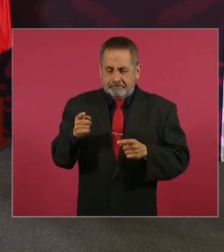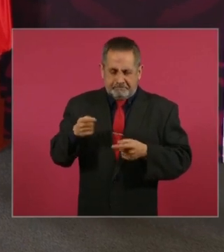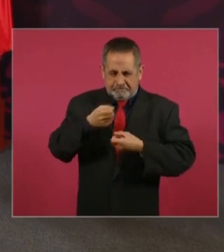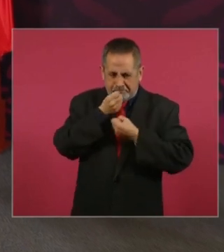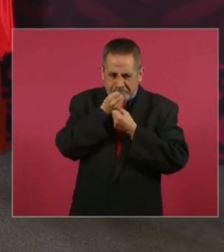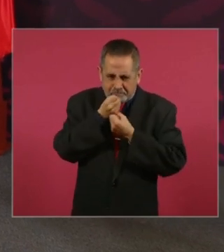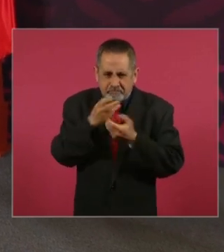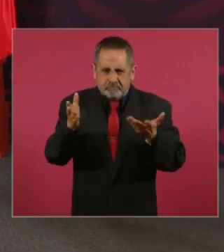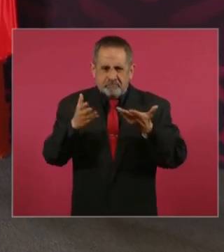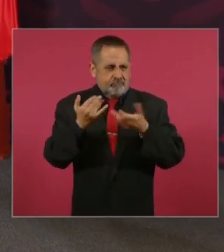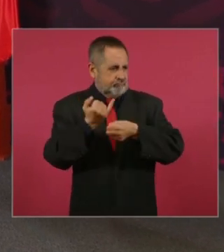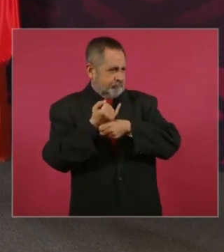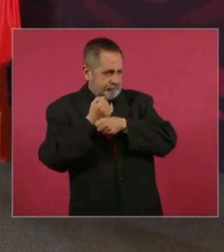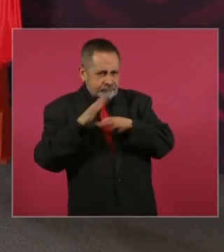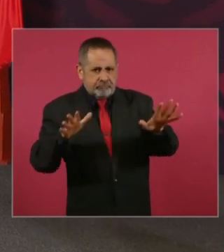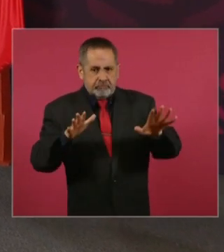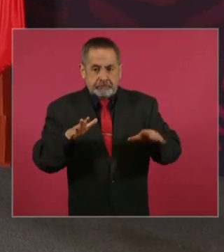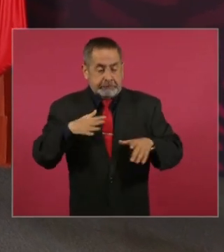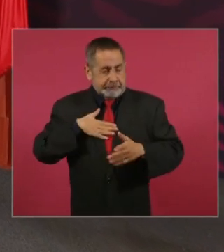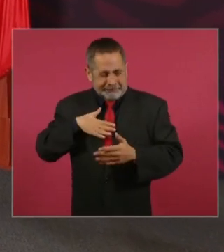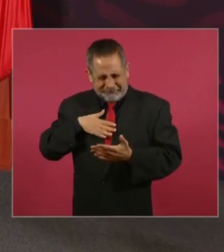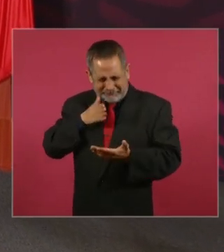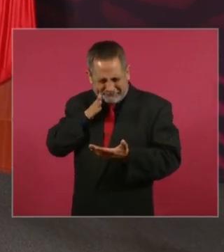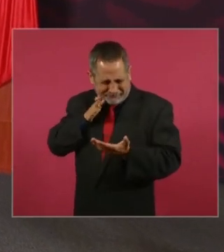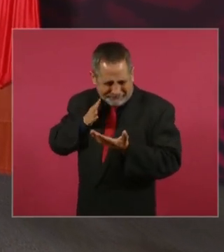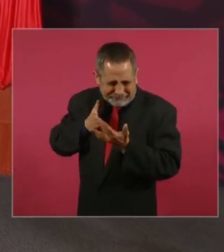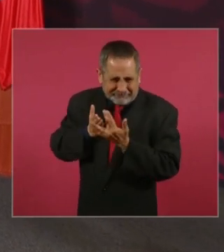informativo, ya lo rompimos.